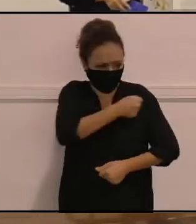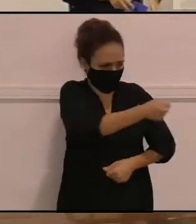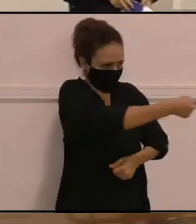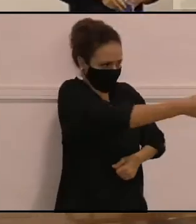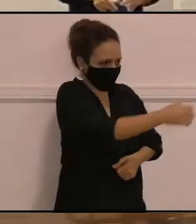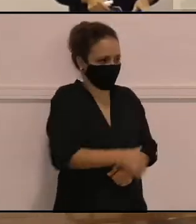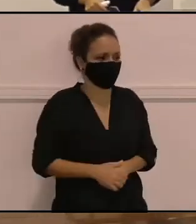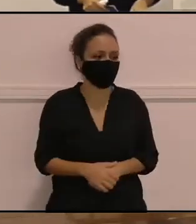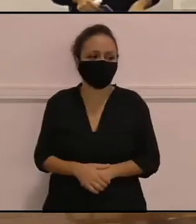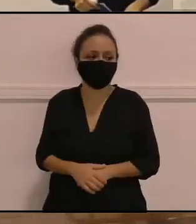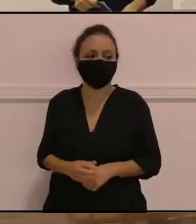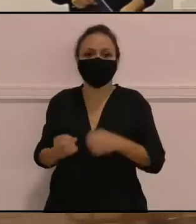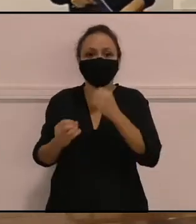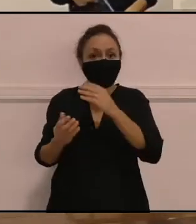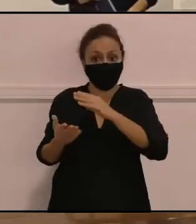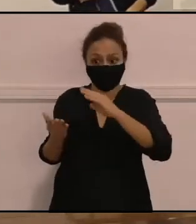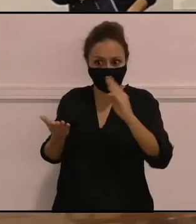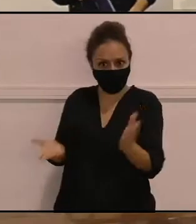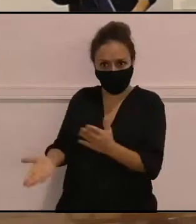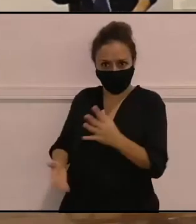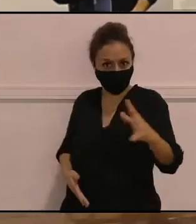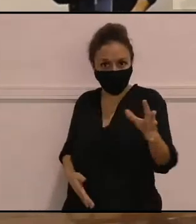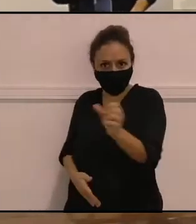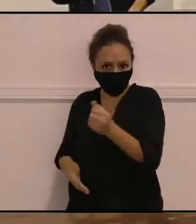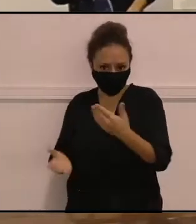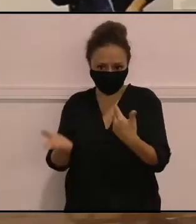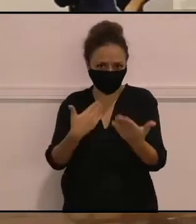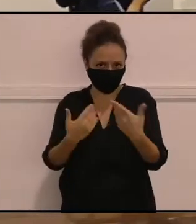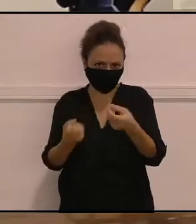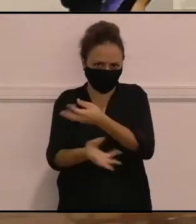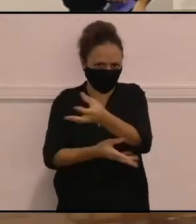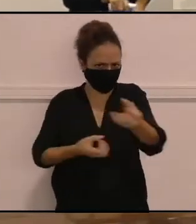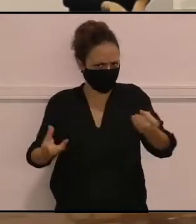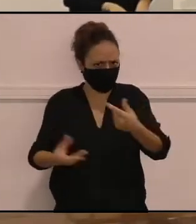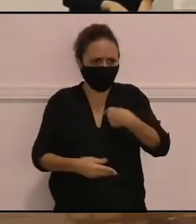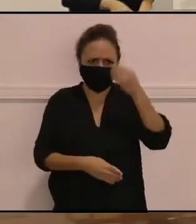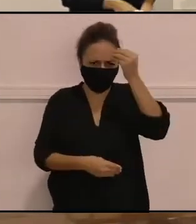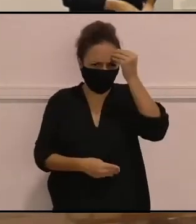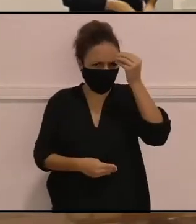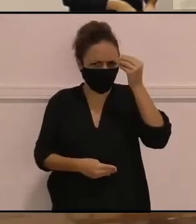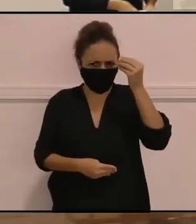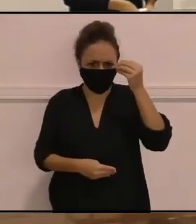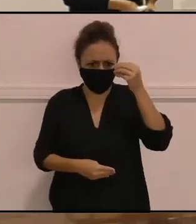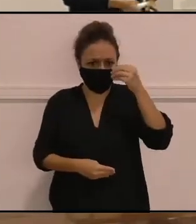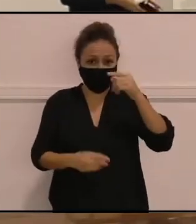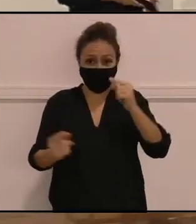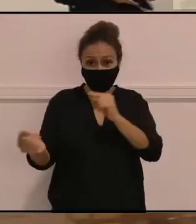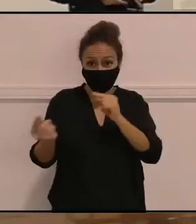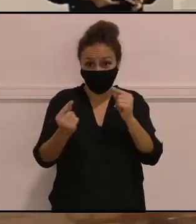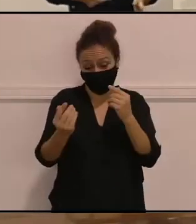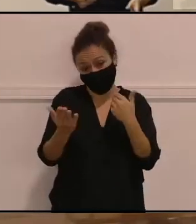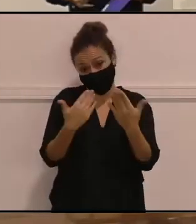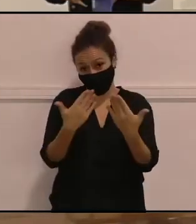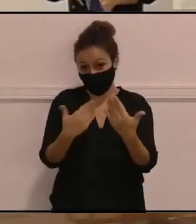Yo las invito a hablar a todas, creo que sería súper rico y creo que se dan muy pocas veces este tipo de diálogos.